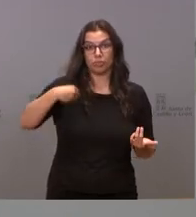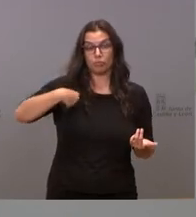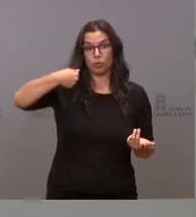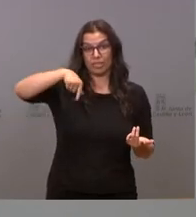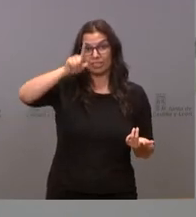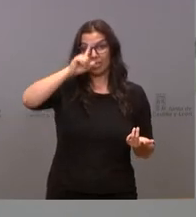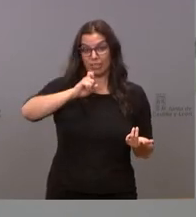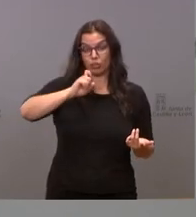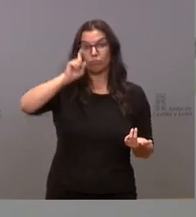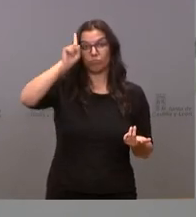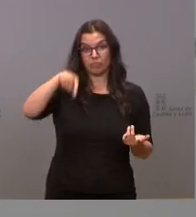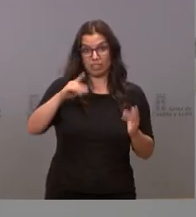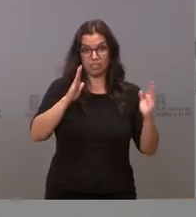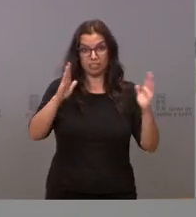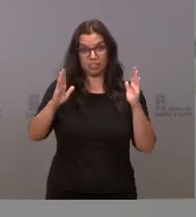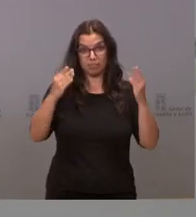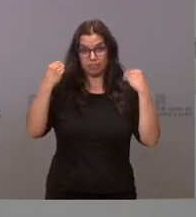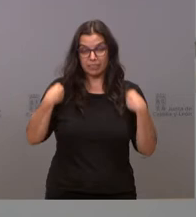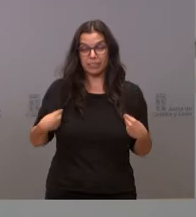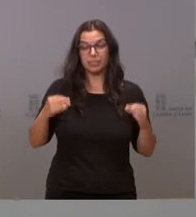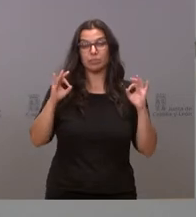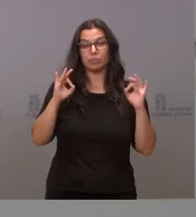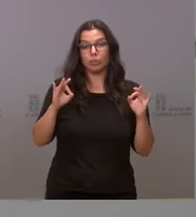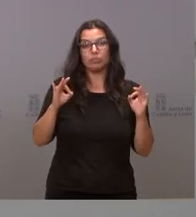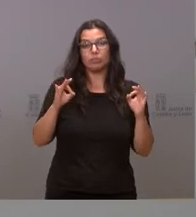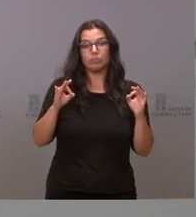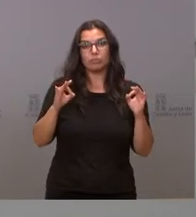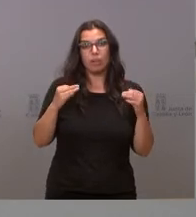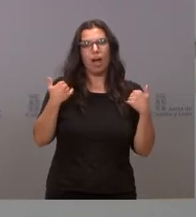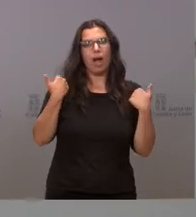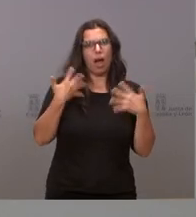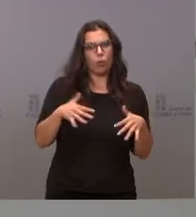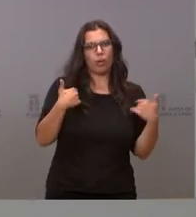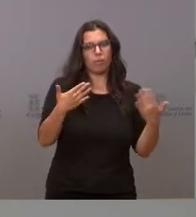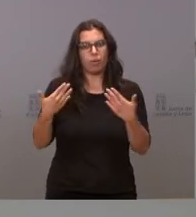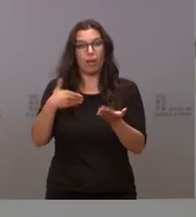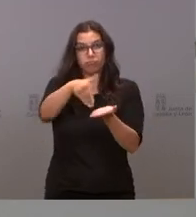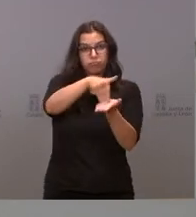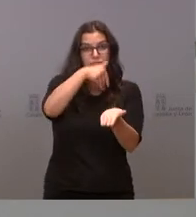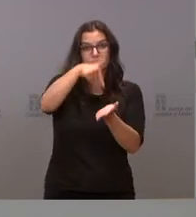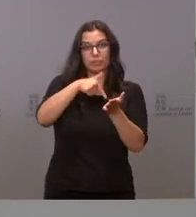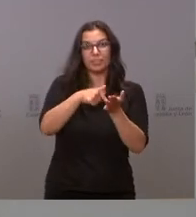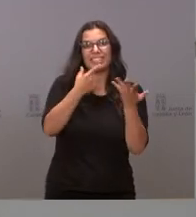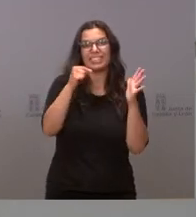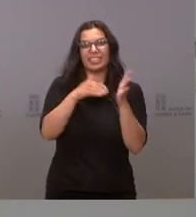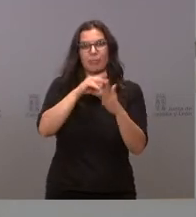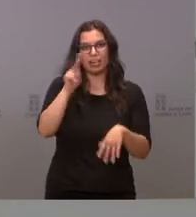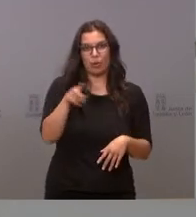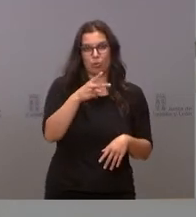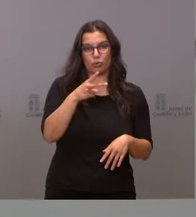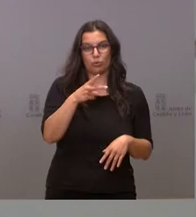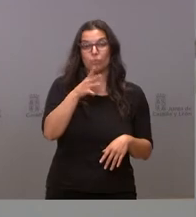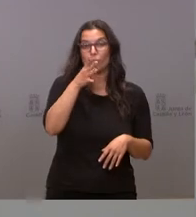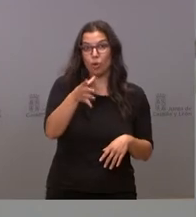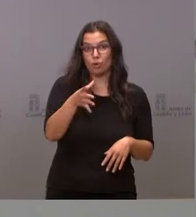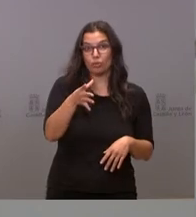2021, pese a ser muchas más, es de 60.000 euros, porque esos